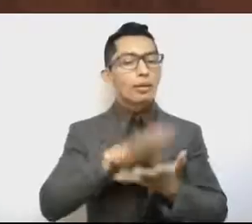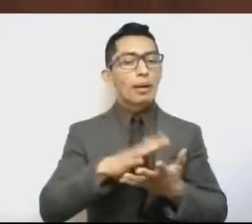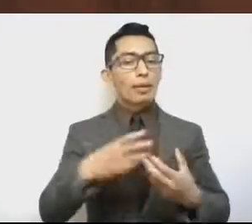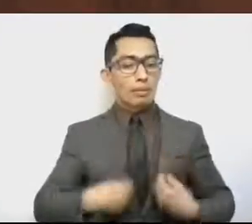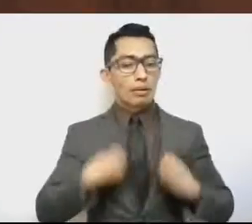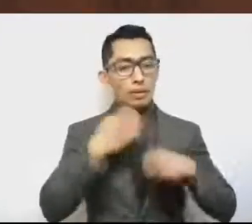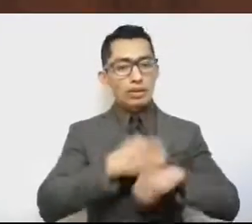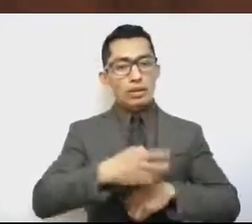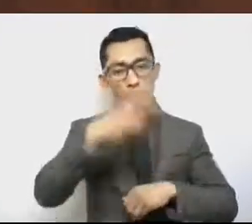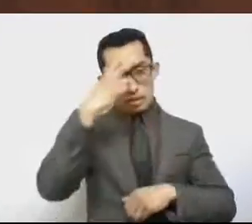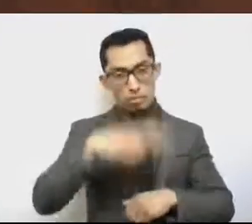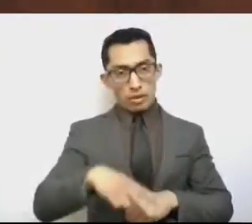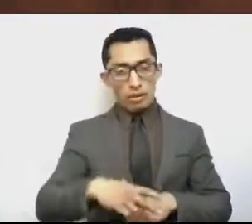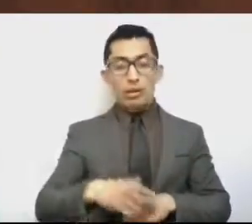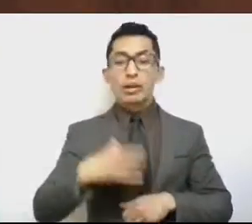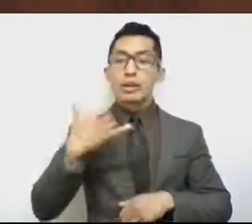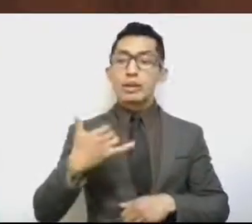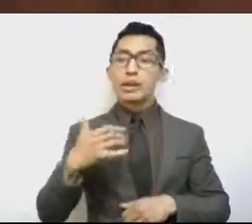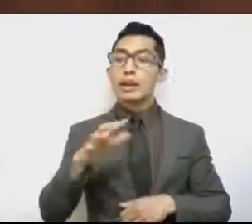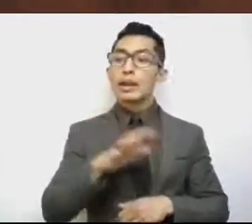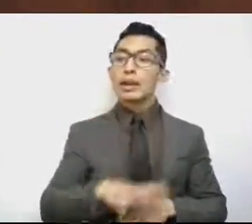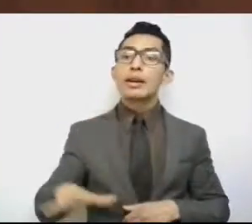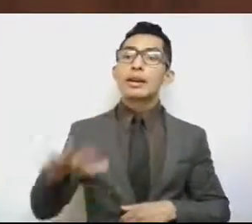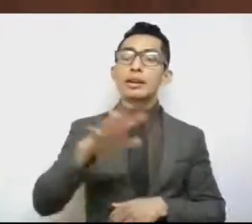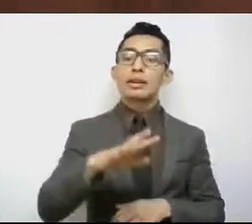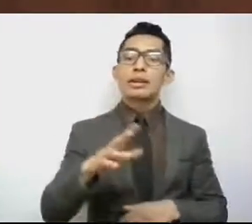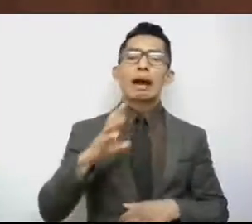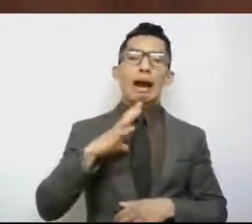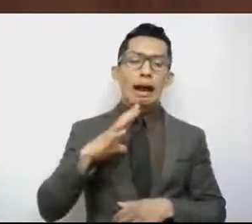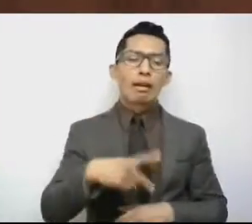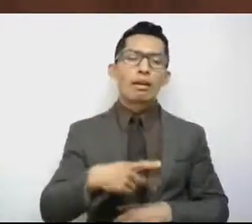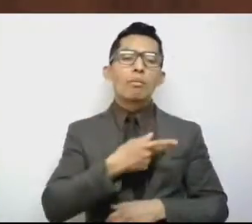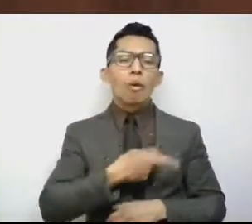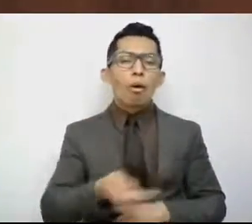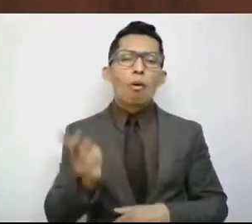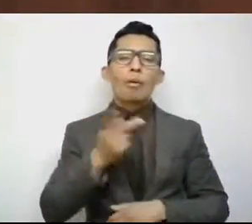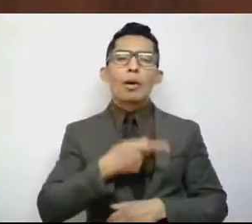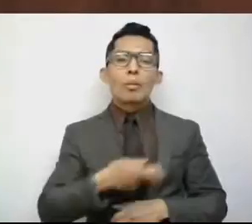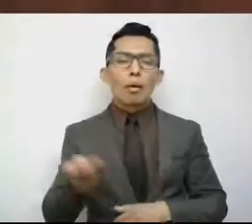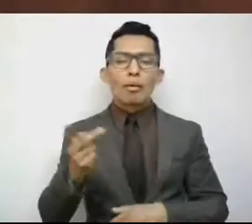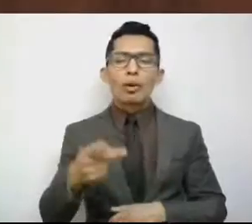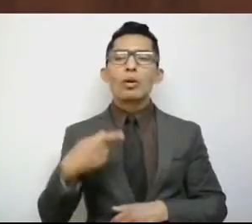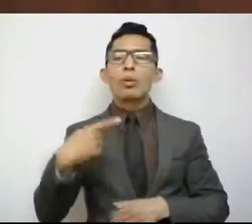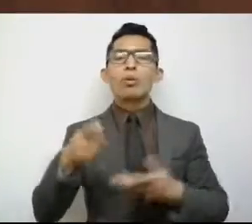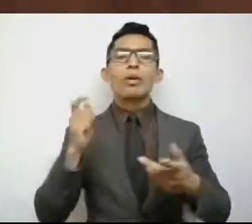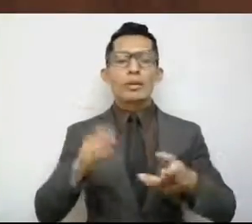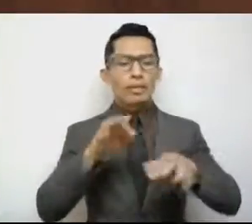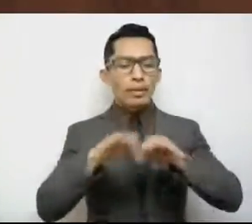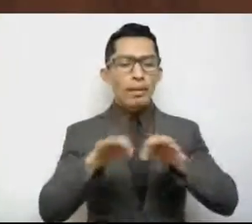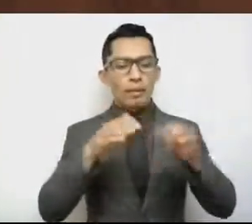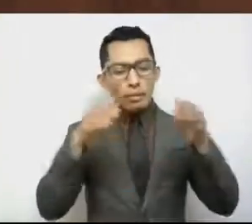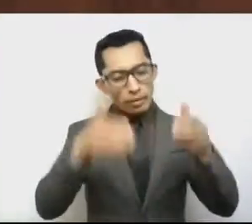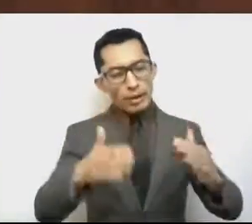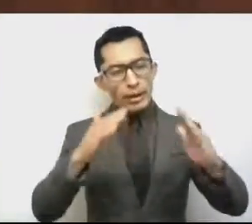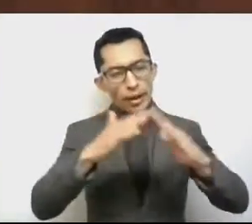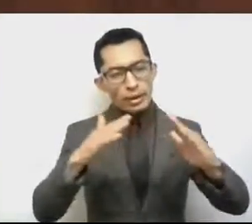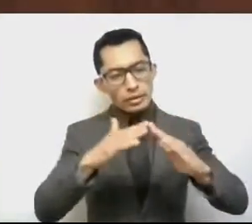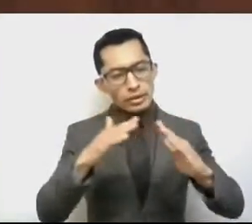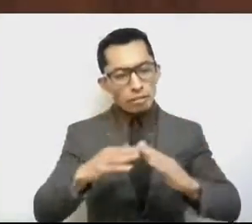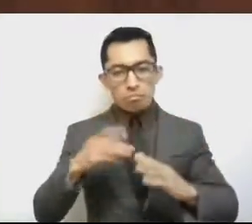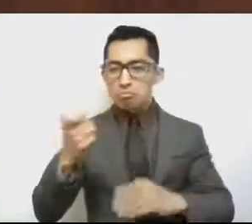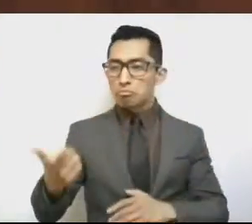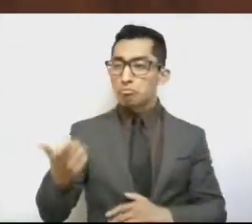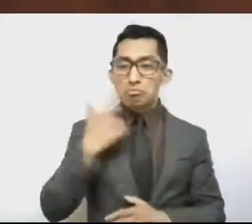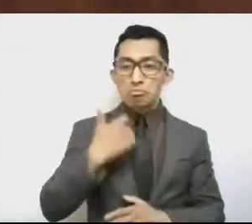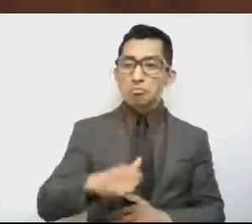entidad y que se encuentra en una condición de pobreza, se dedican al trabajo del hogar y que no perciben remuneración